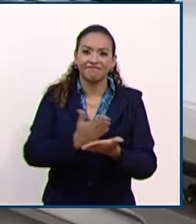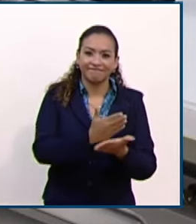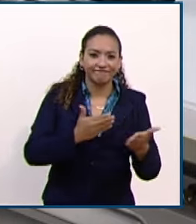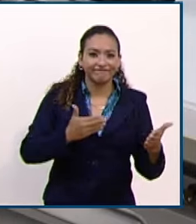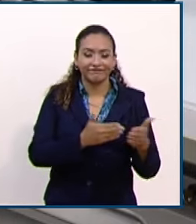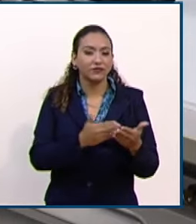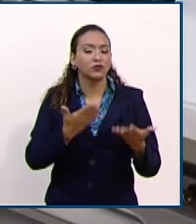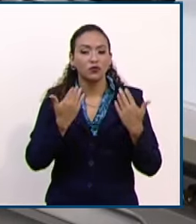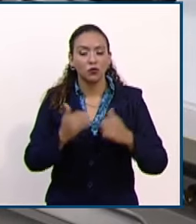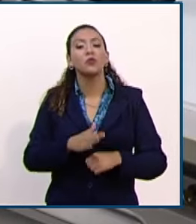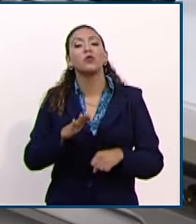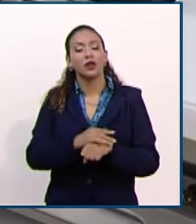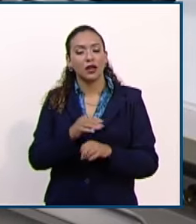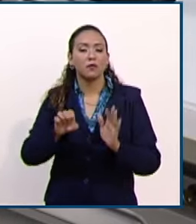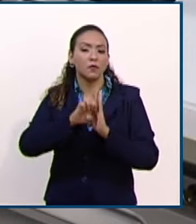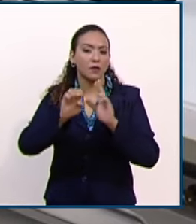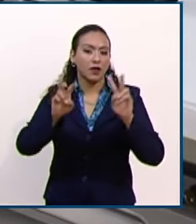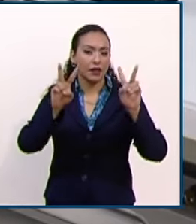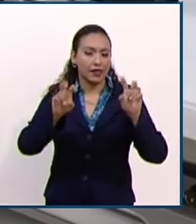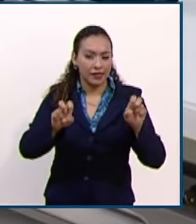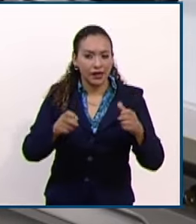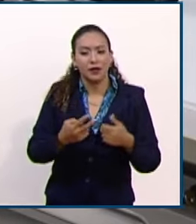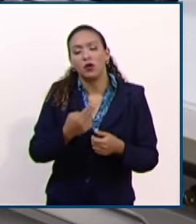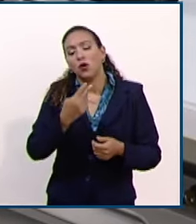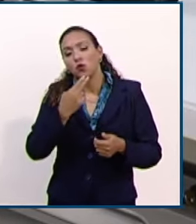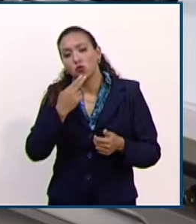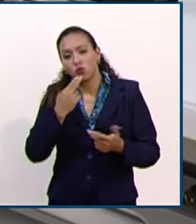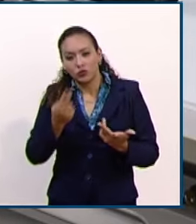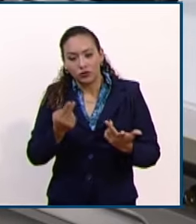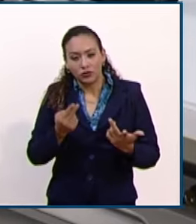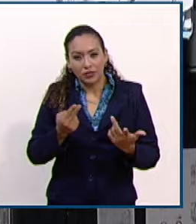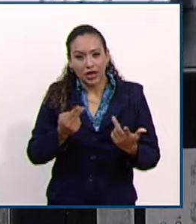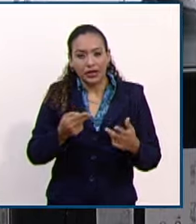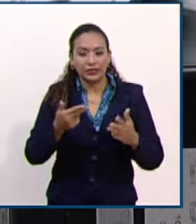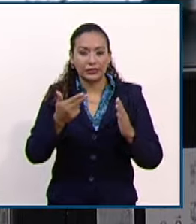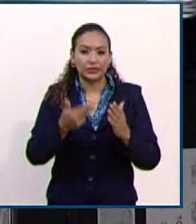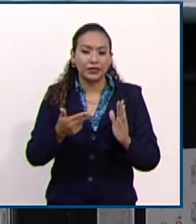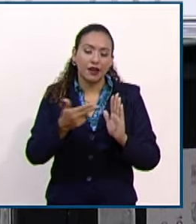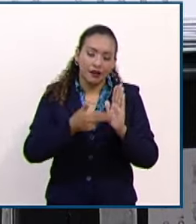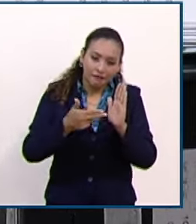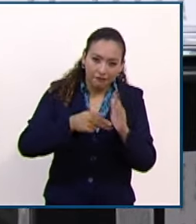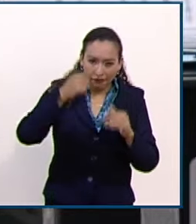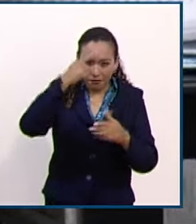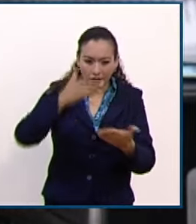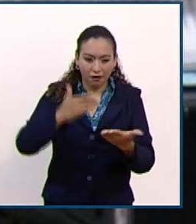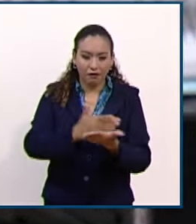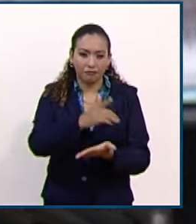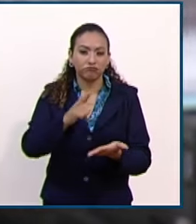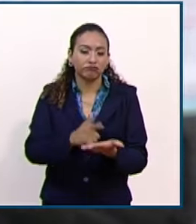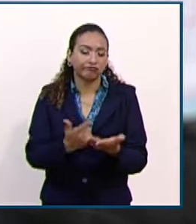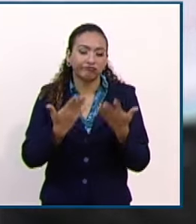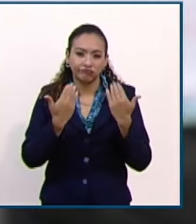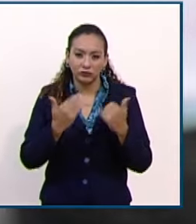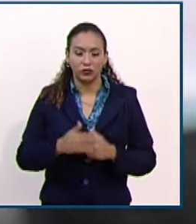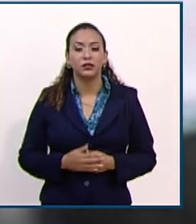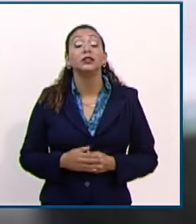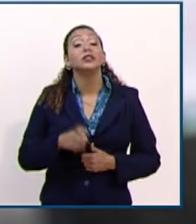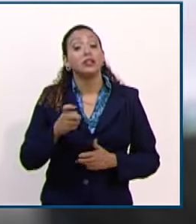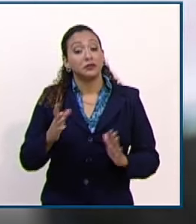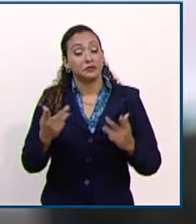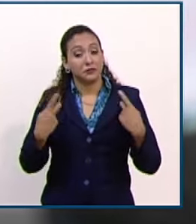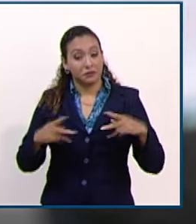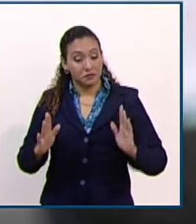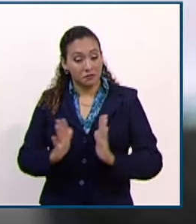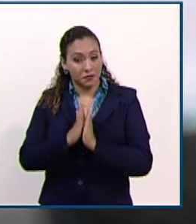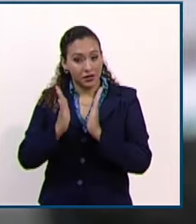solución también de los asuntos y el uso eficiente de los recursos. En lo anterior coincidieron participantes en el